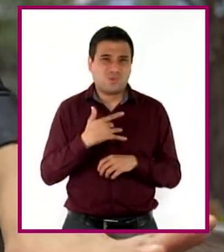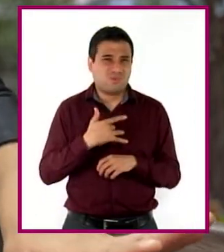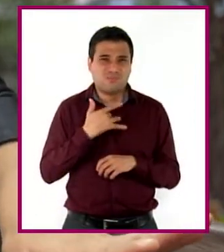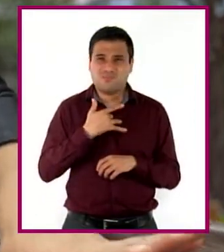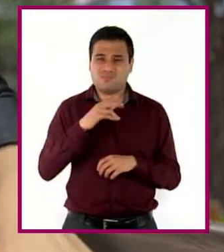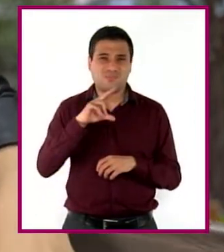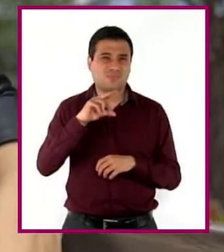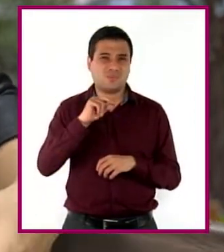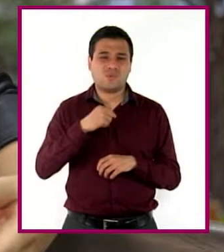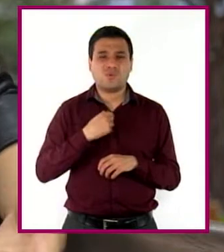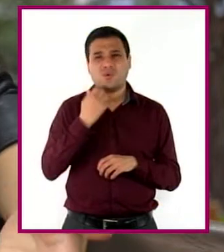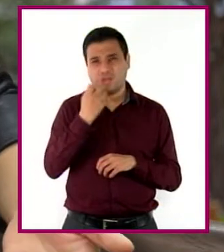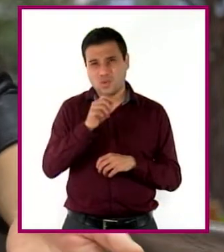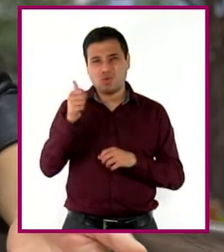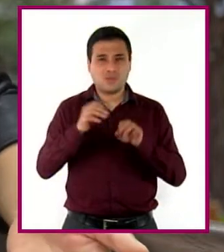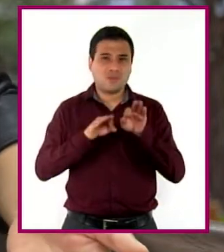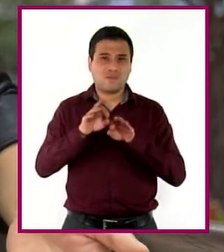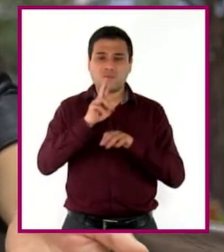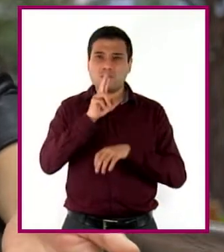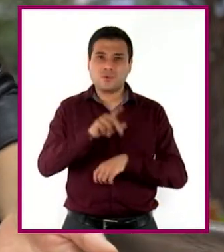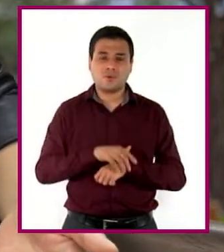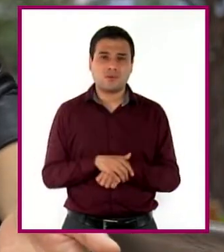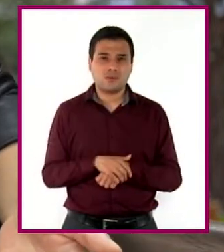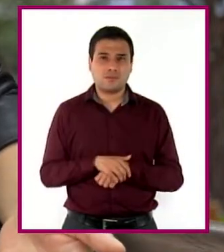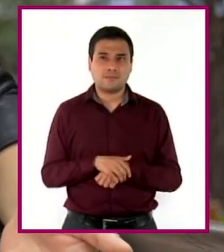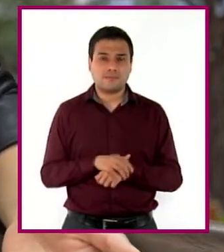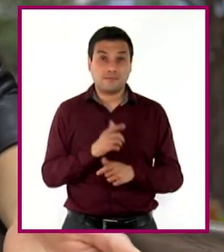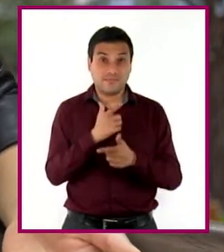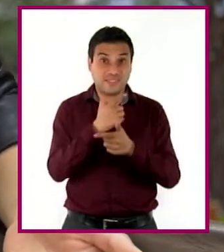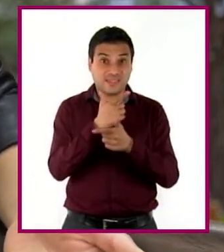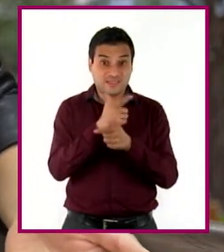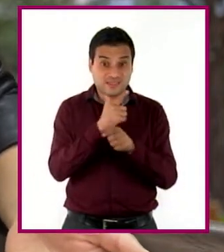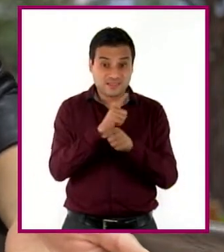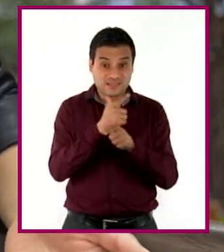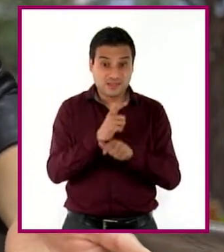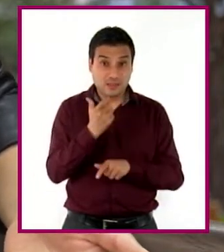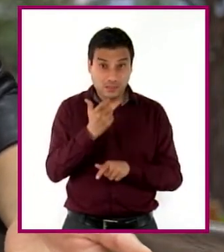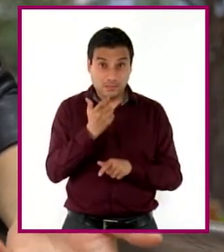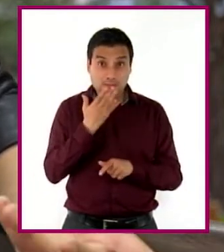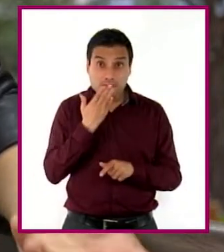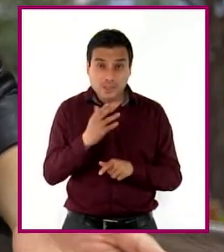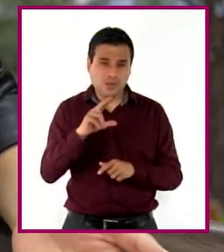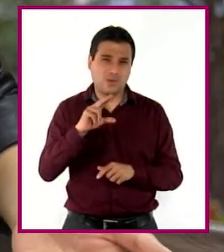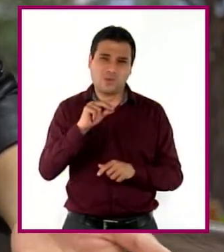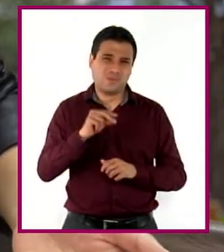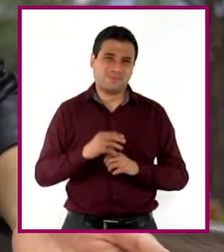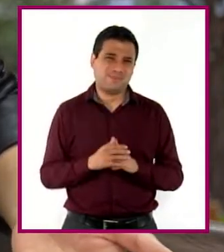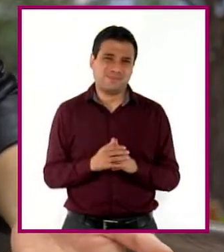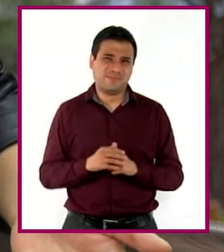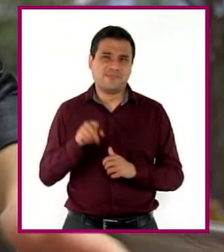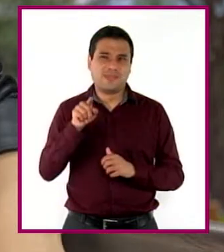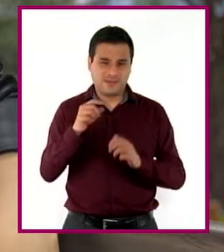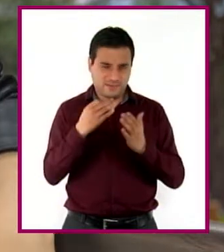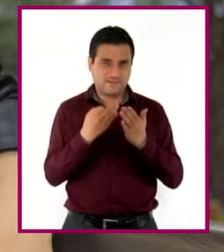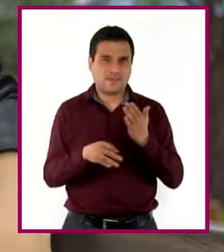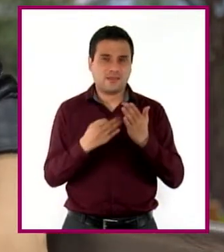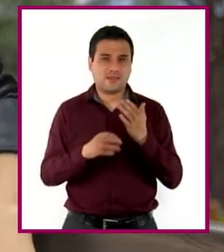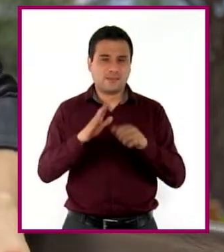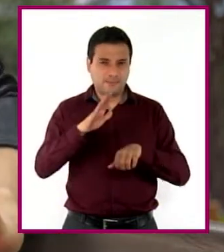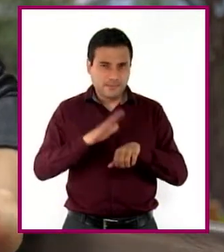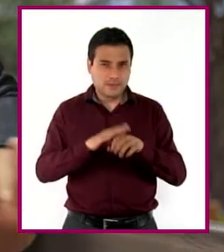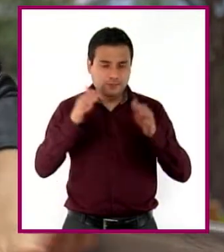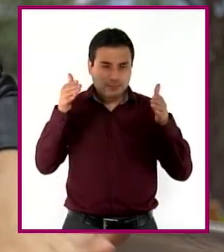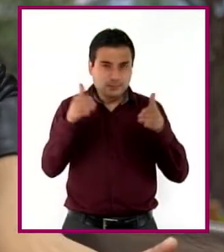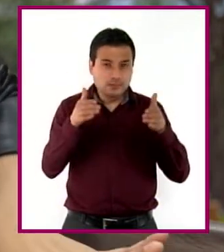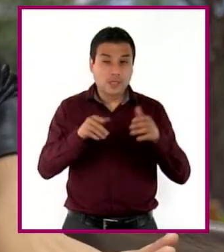más que eso. Y la verdad es que como taxista tampoco le va tan bien porque no le dedica el tiempo necesario. Se la